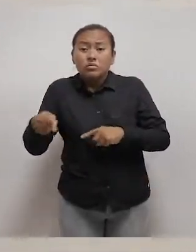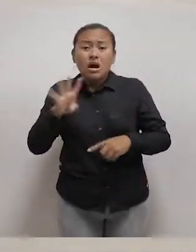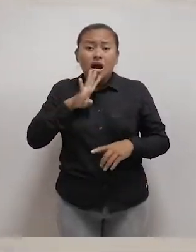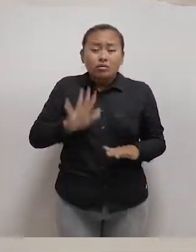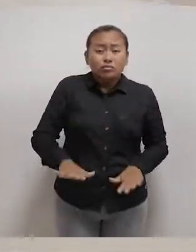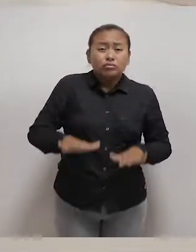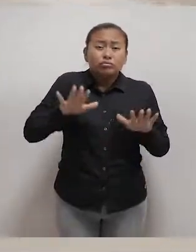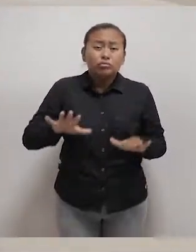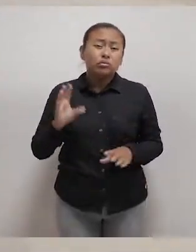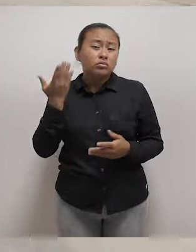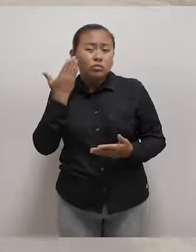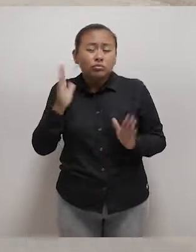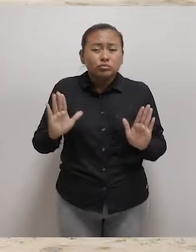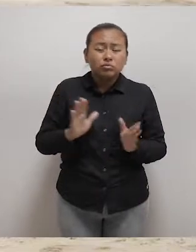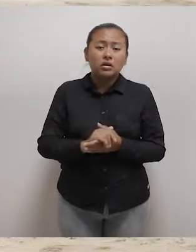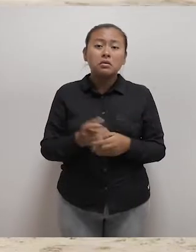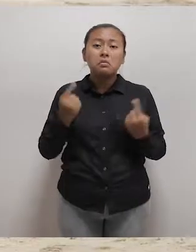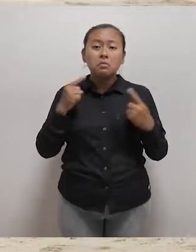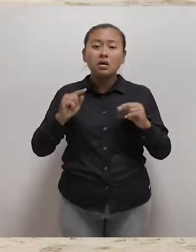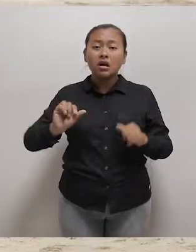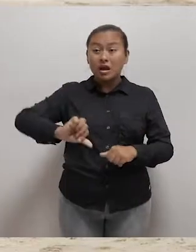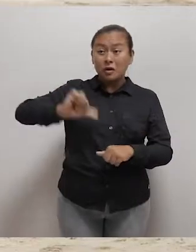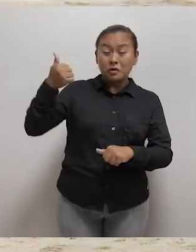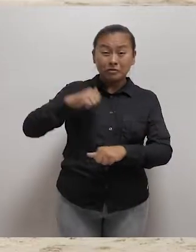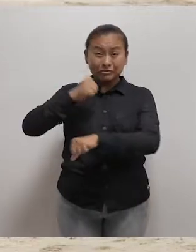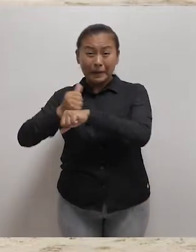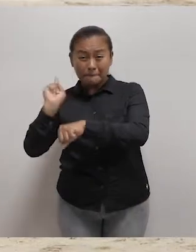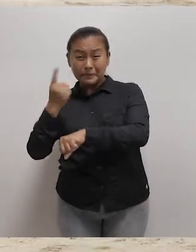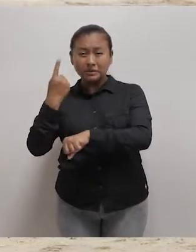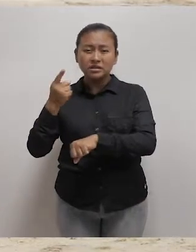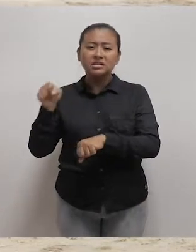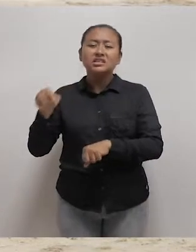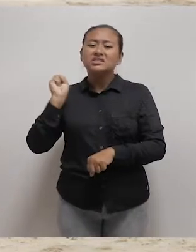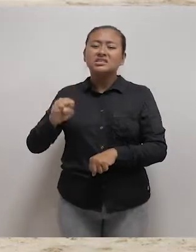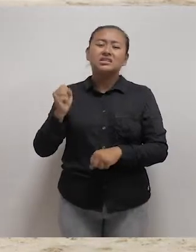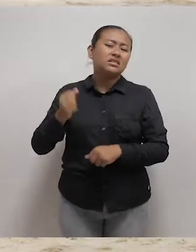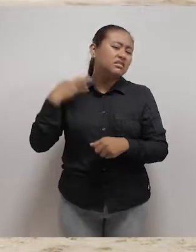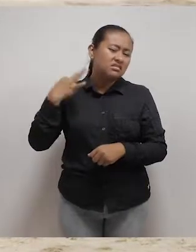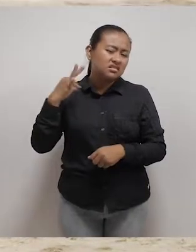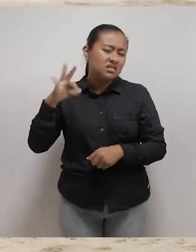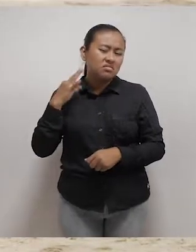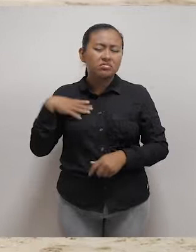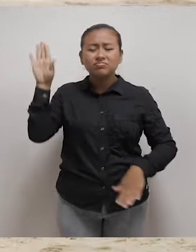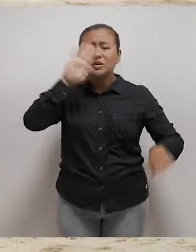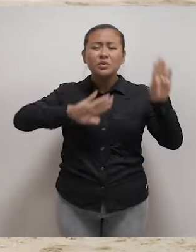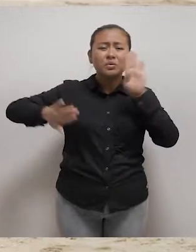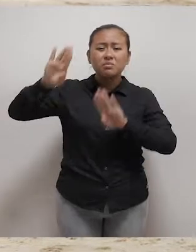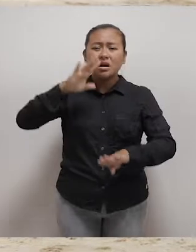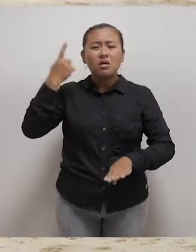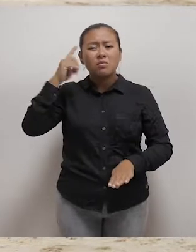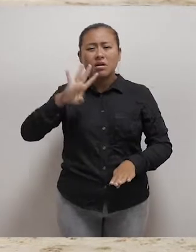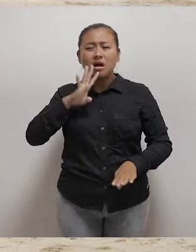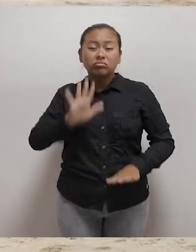creciente, la inundación. Y en cambio en Maracaná vivía constantemente preocupada porque se viene la